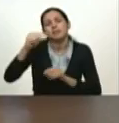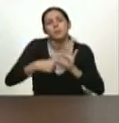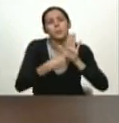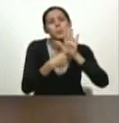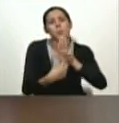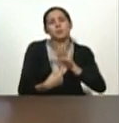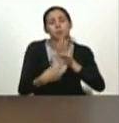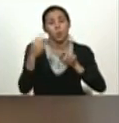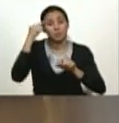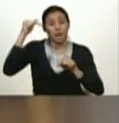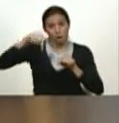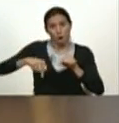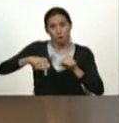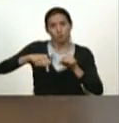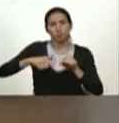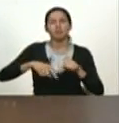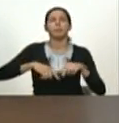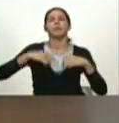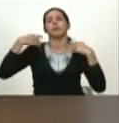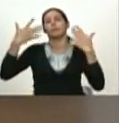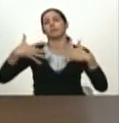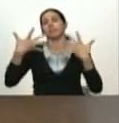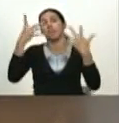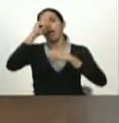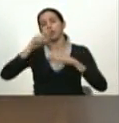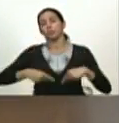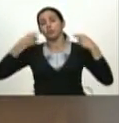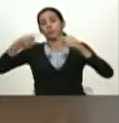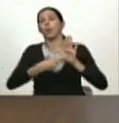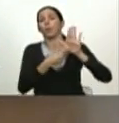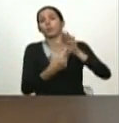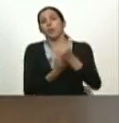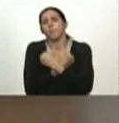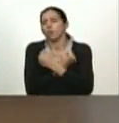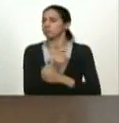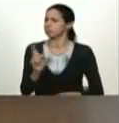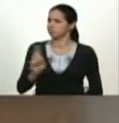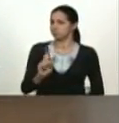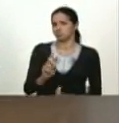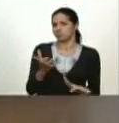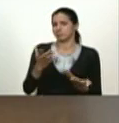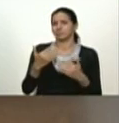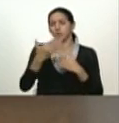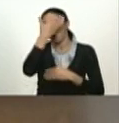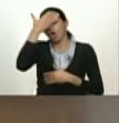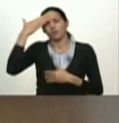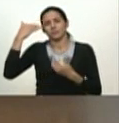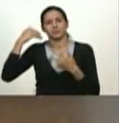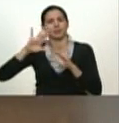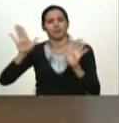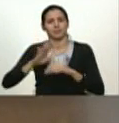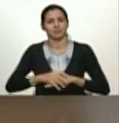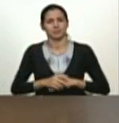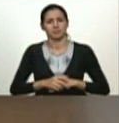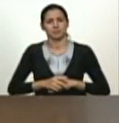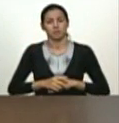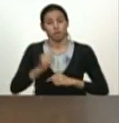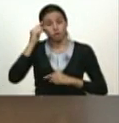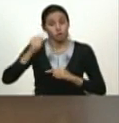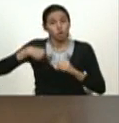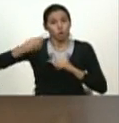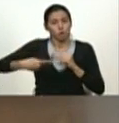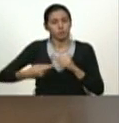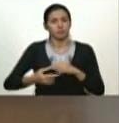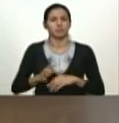hoy y dentro de 10 años otro detalle no, cuando lancé el otro detalle ¿verdad González López? ya se olvidaron lo que te pueden